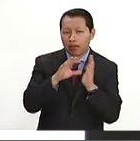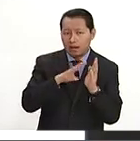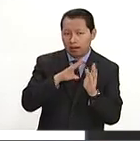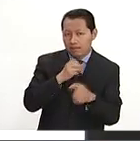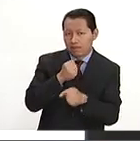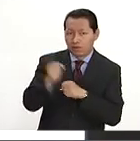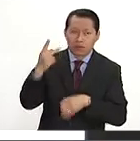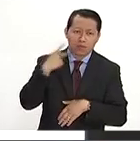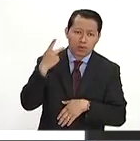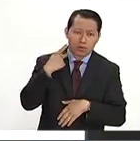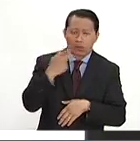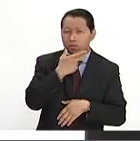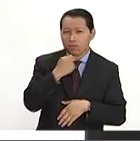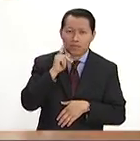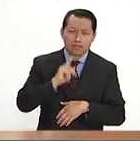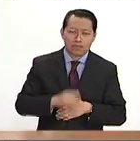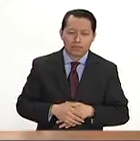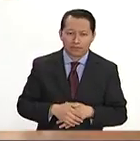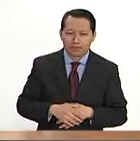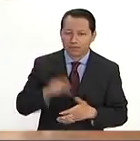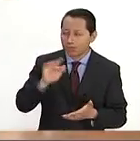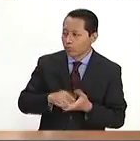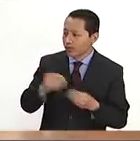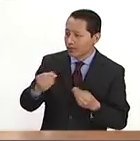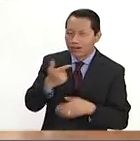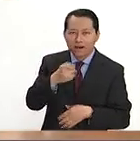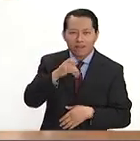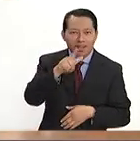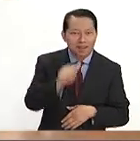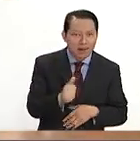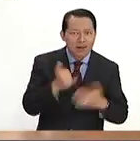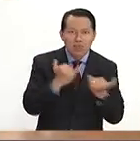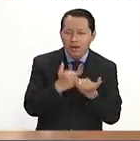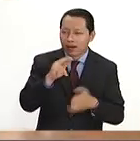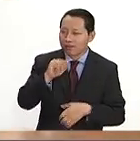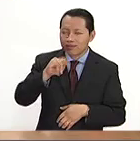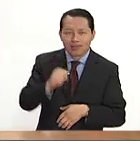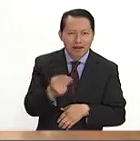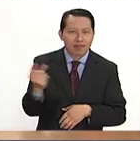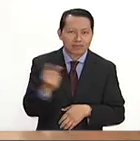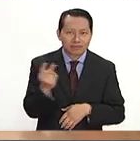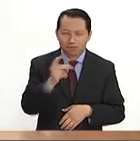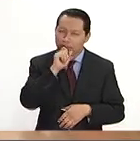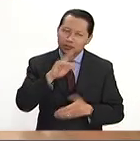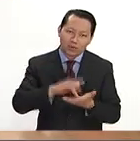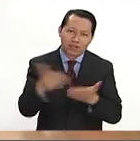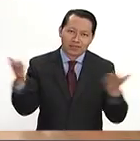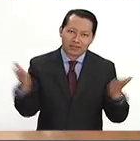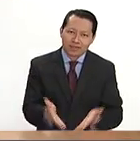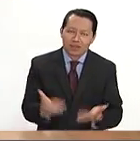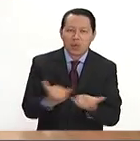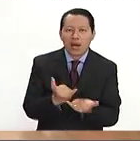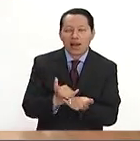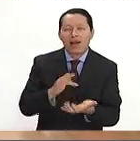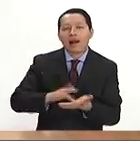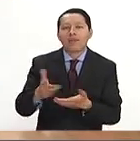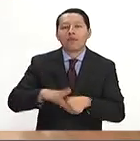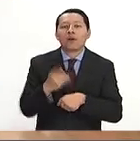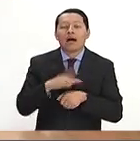violencia política de género. Pues muchísimas gracias, Gabriela. Muchísimas gracias, Rita, por estar con nosotros. Felicidades por hacer esta gran